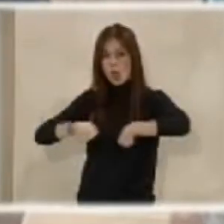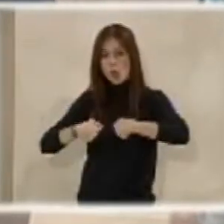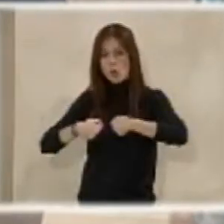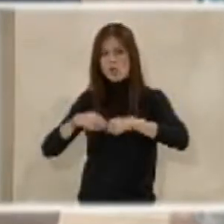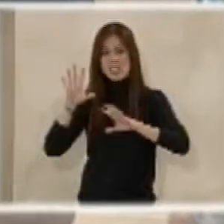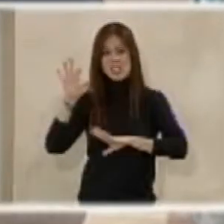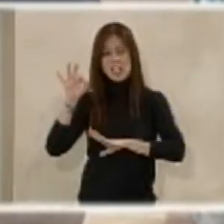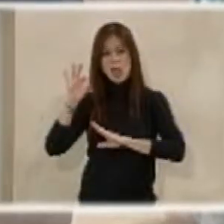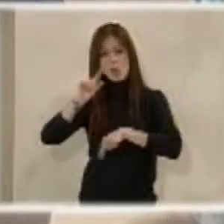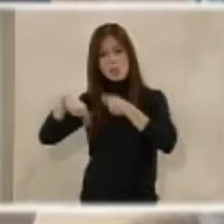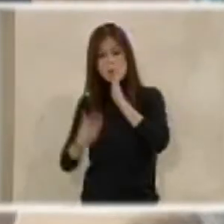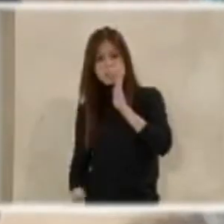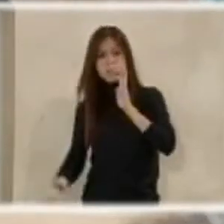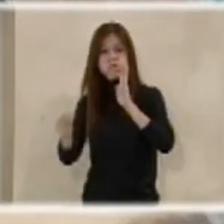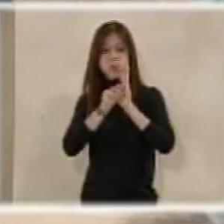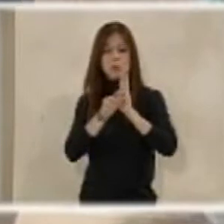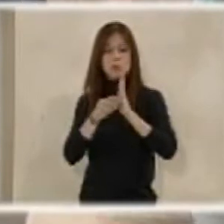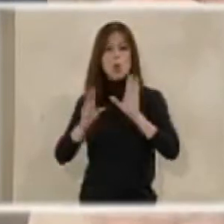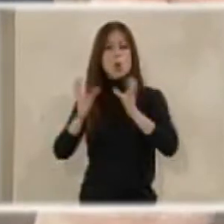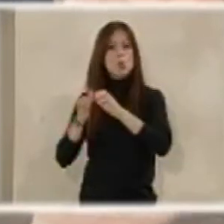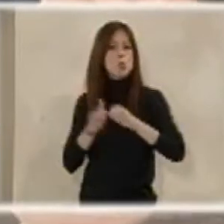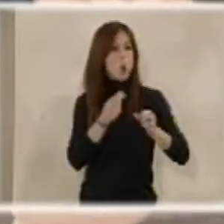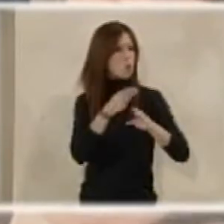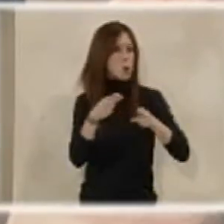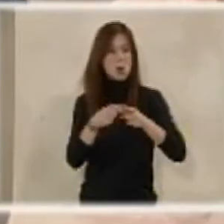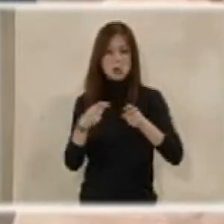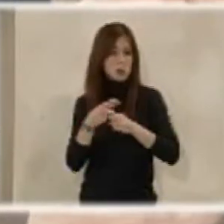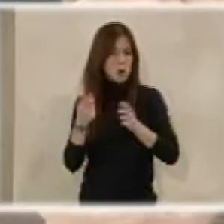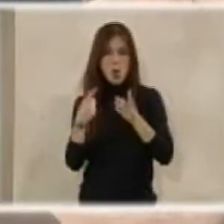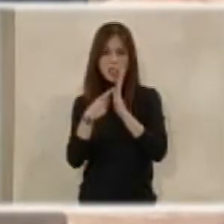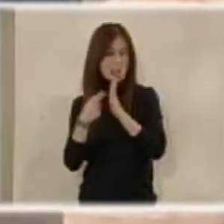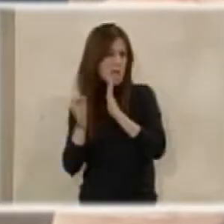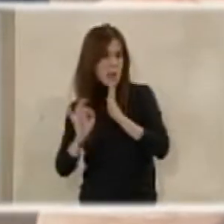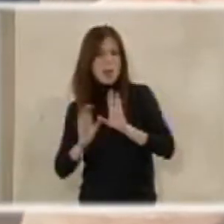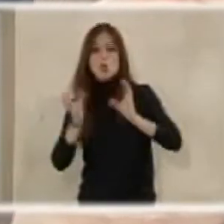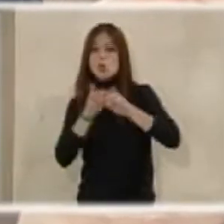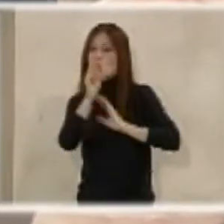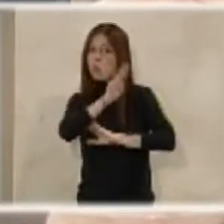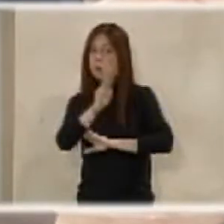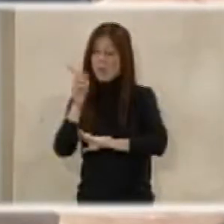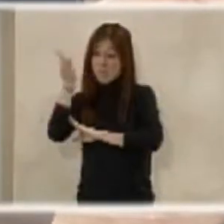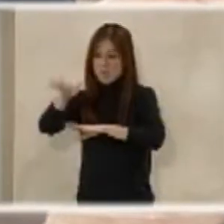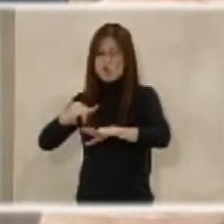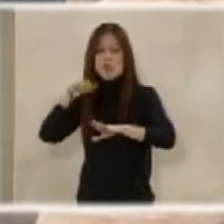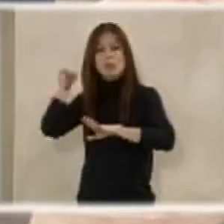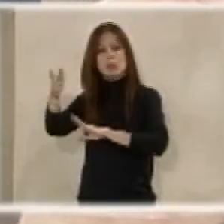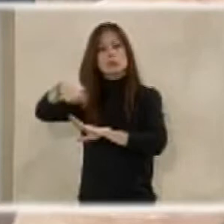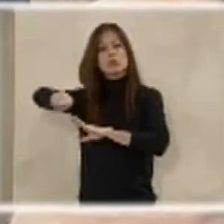el Senado y en el que todos los grupos políticos, sin ninguna enmienda, incluido el Partido Popular, que allí es mayoritario,